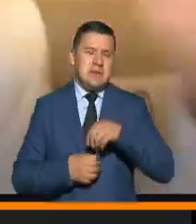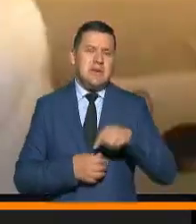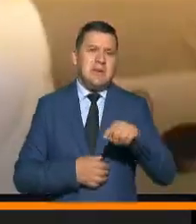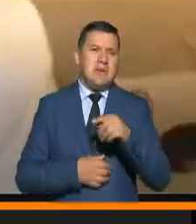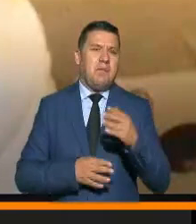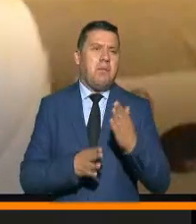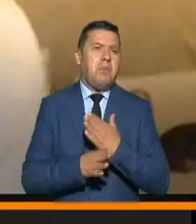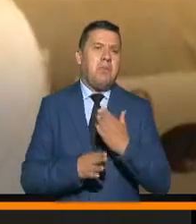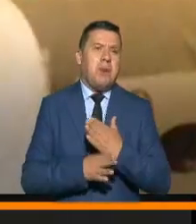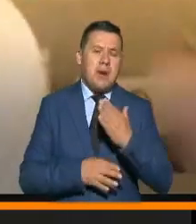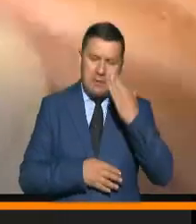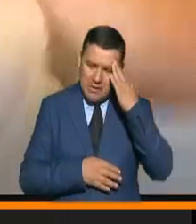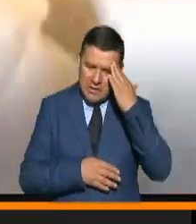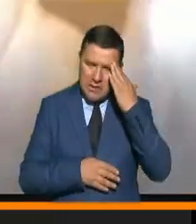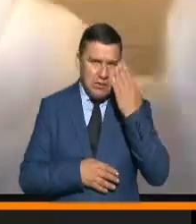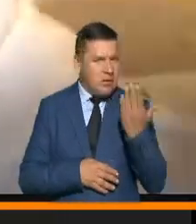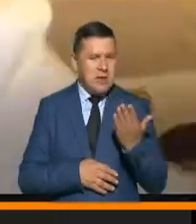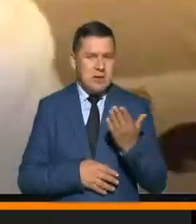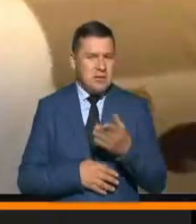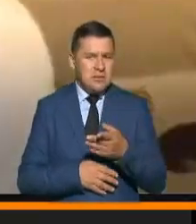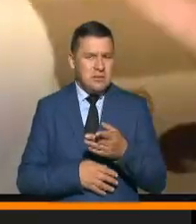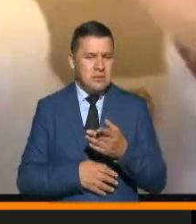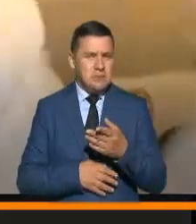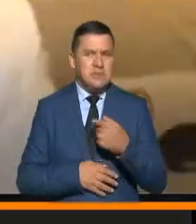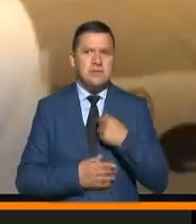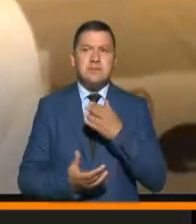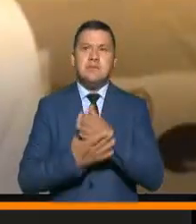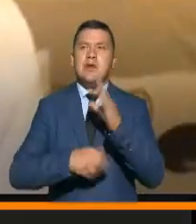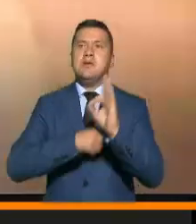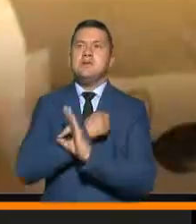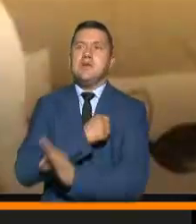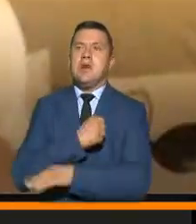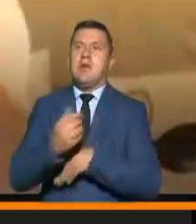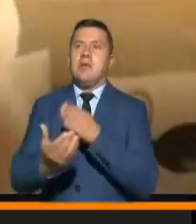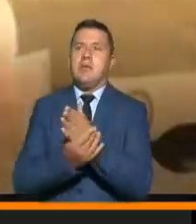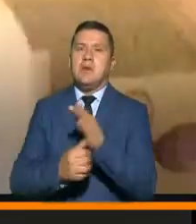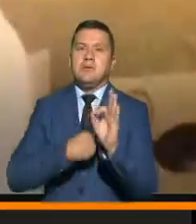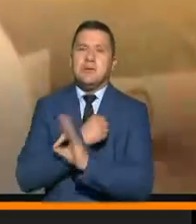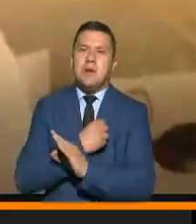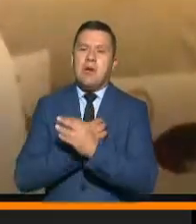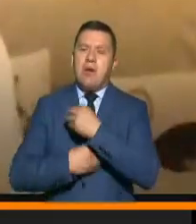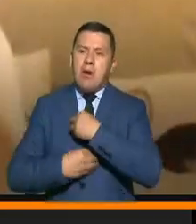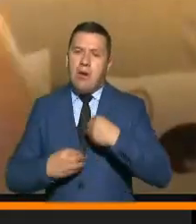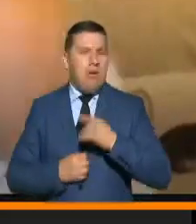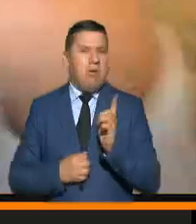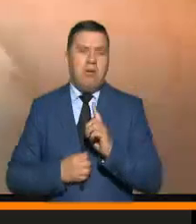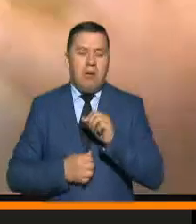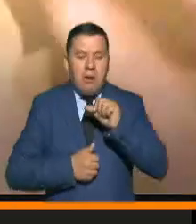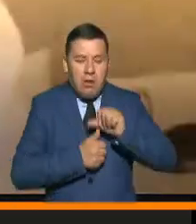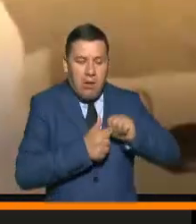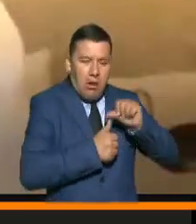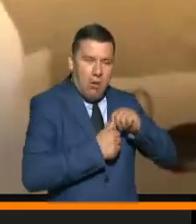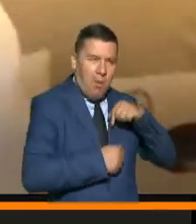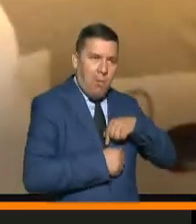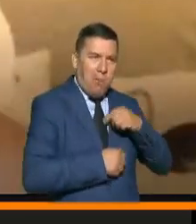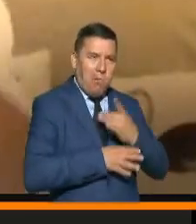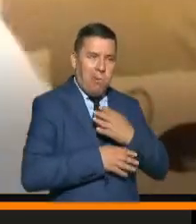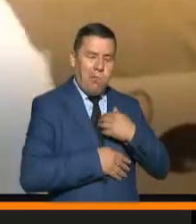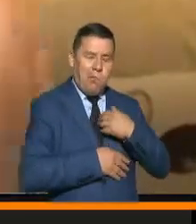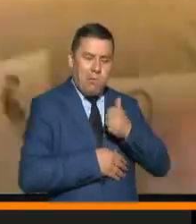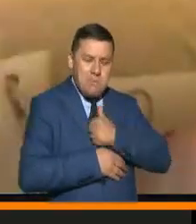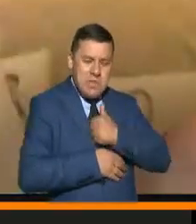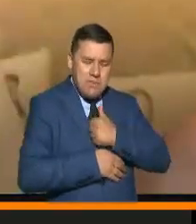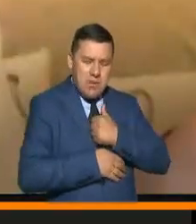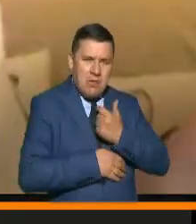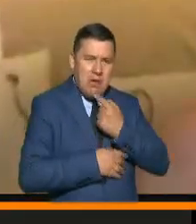a problemas mentales se hace yendo al psicólogo o al psiquiatra. Todos y cada uno hemos emprendido nuestros propios recursos,